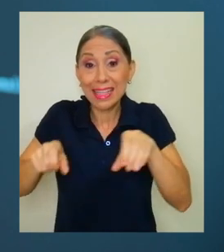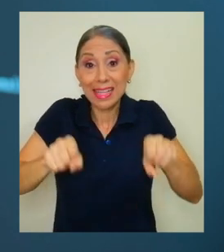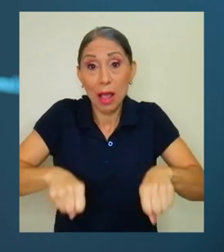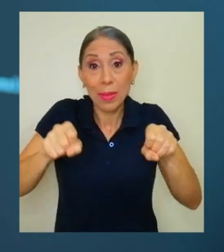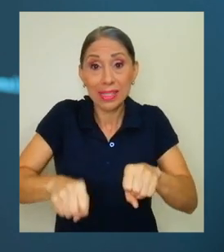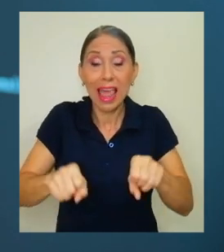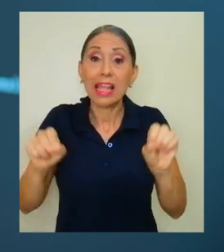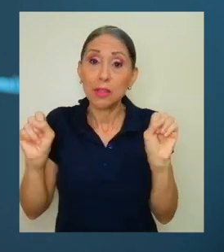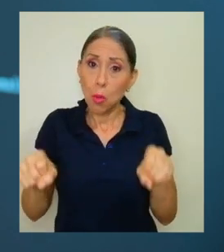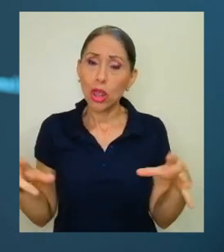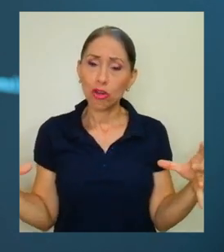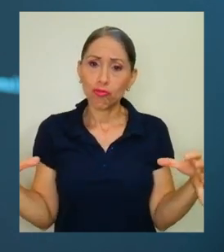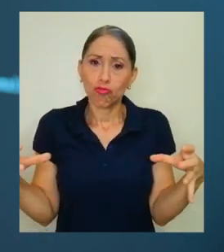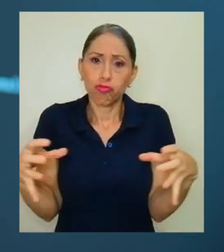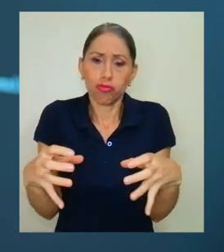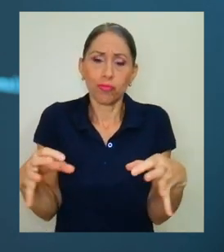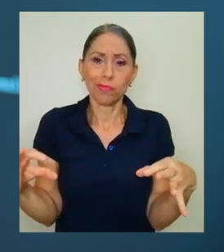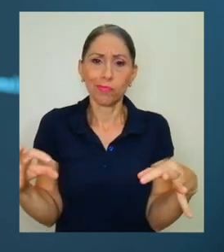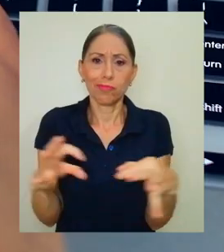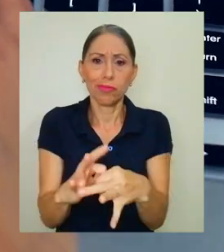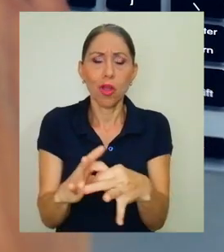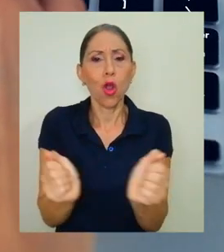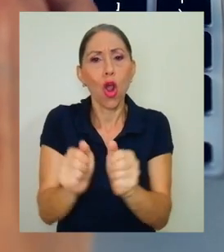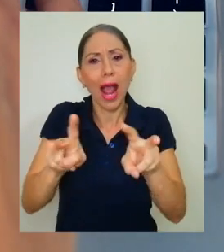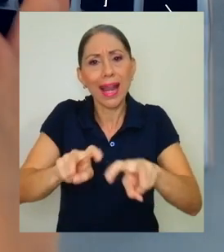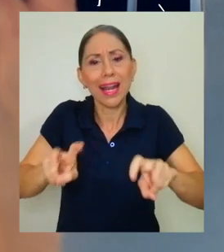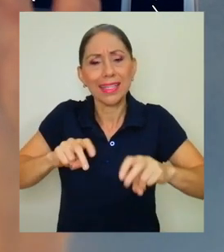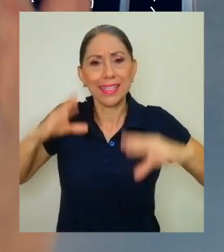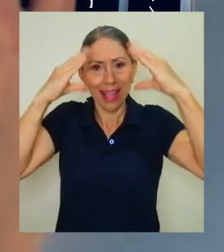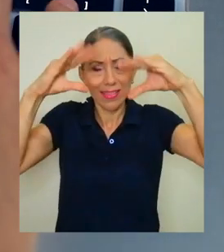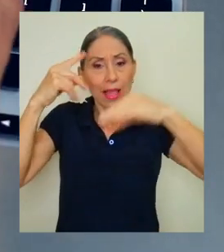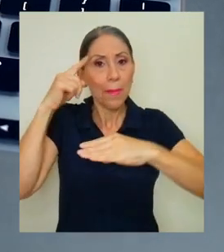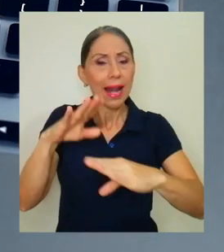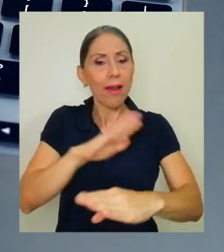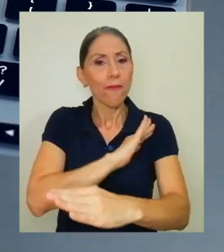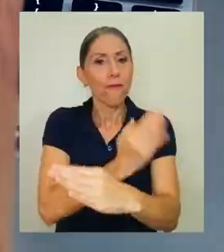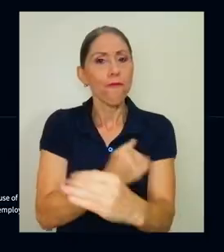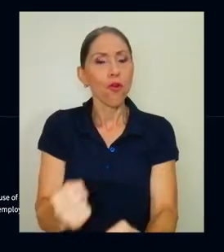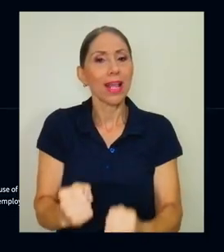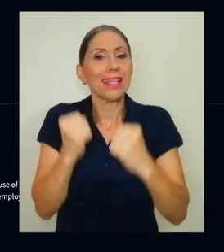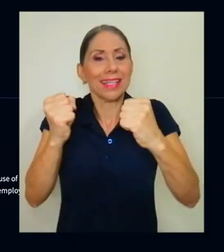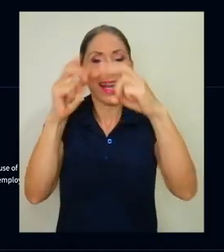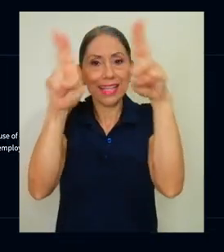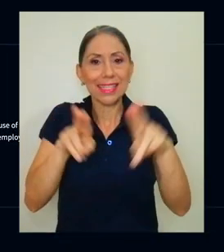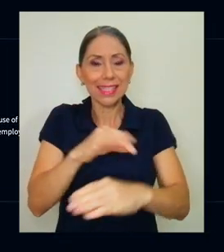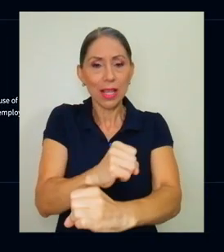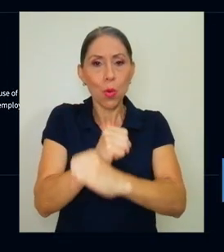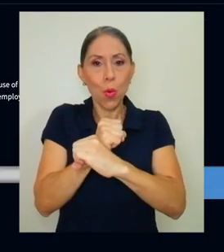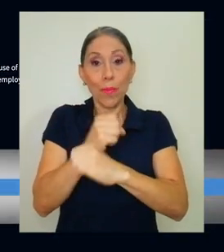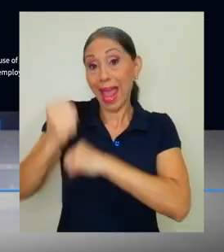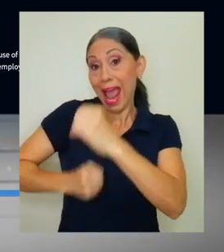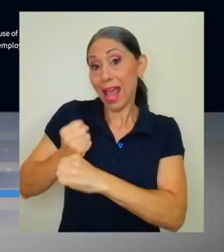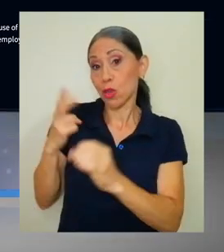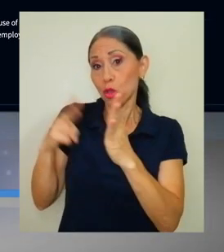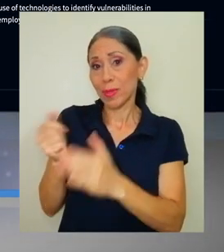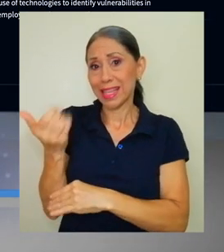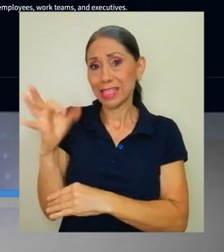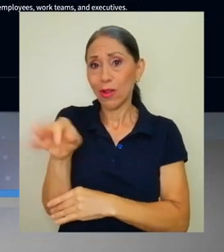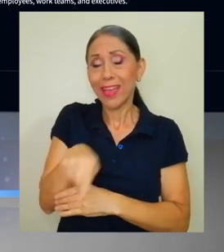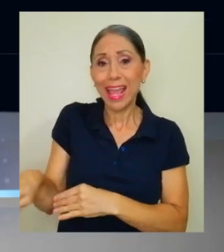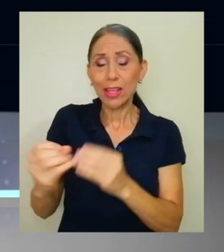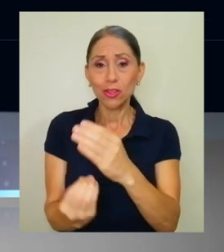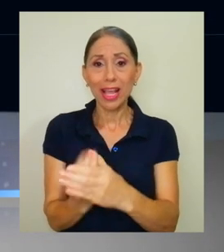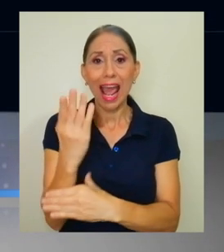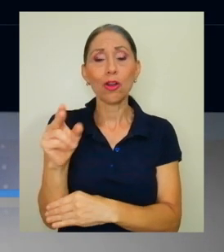se pueden tener con el análisis de datos para fortalecer la ciberseguridad. En 2019, estos emprendedores